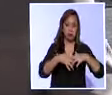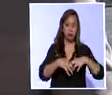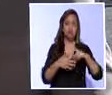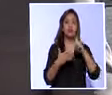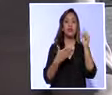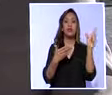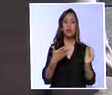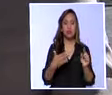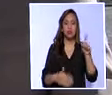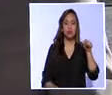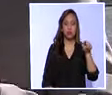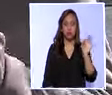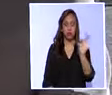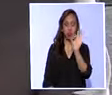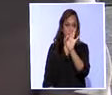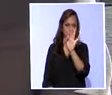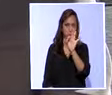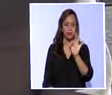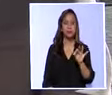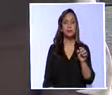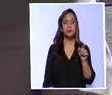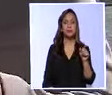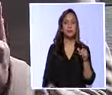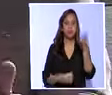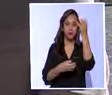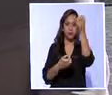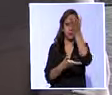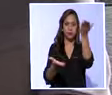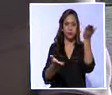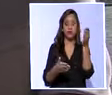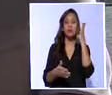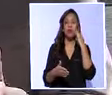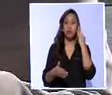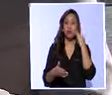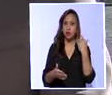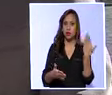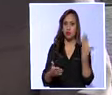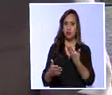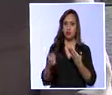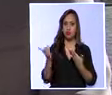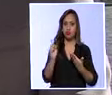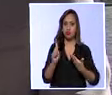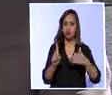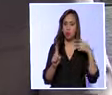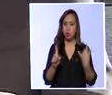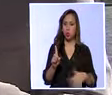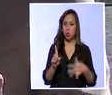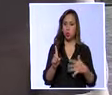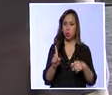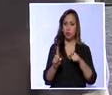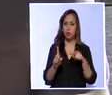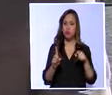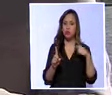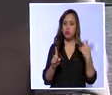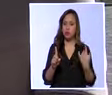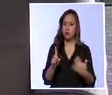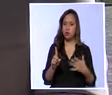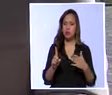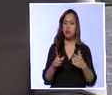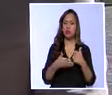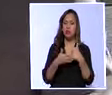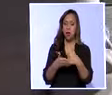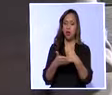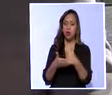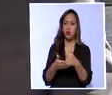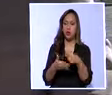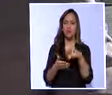1999. Vamos a conocer uno de estos casos que precisamente permite cerrarlo a través de